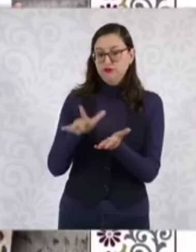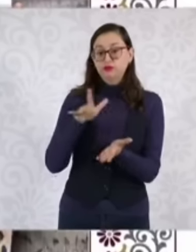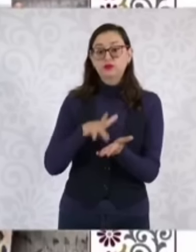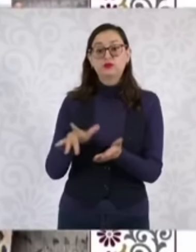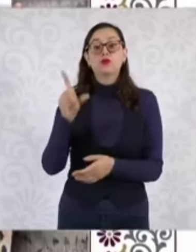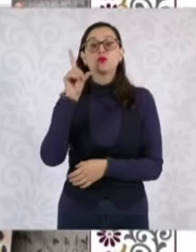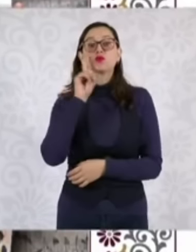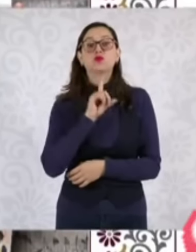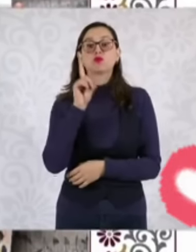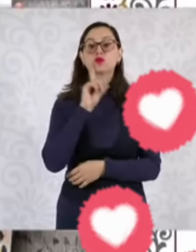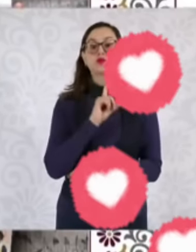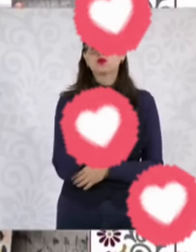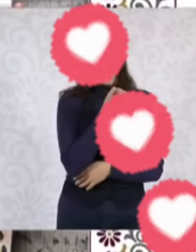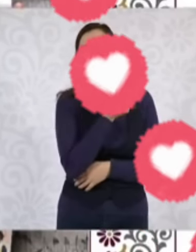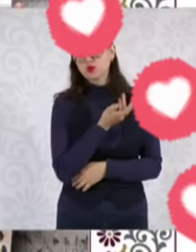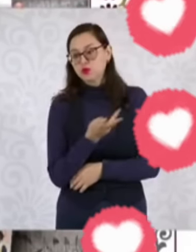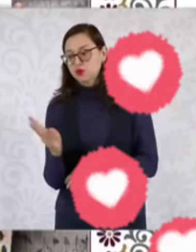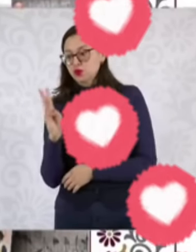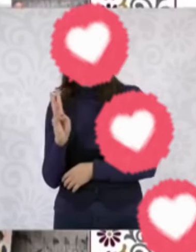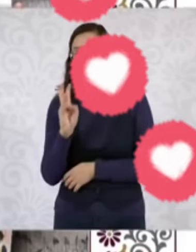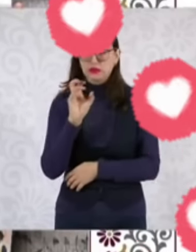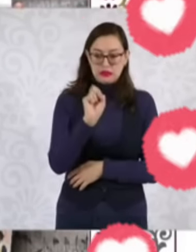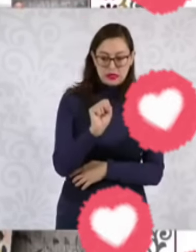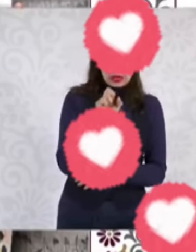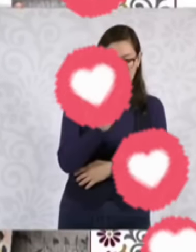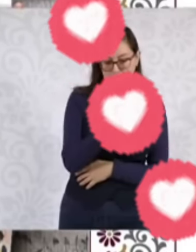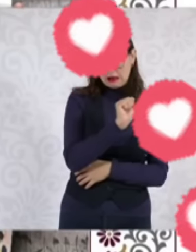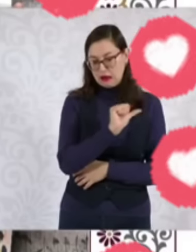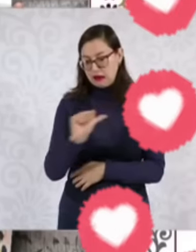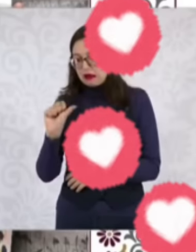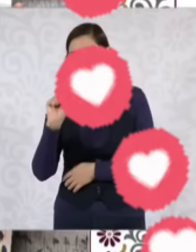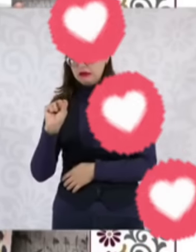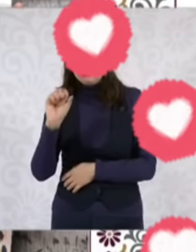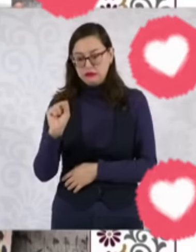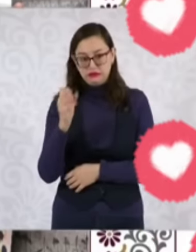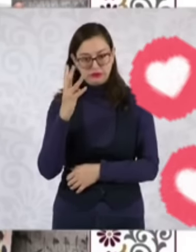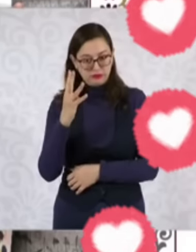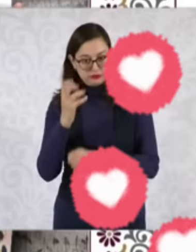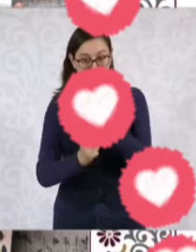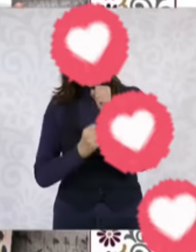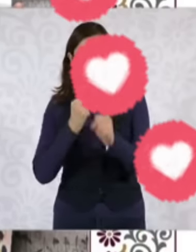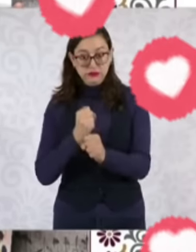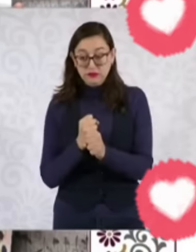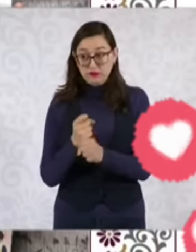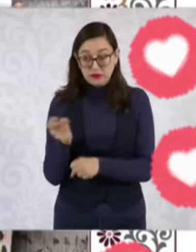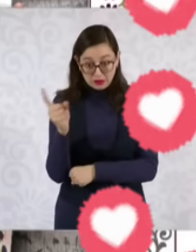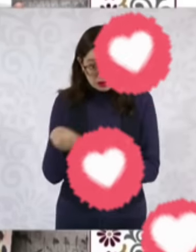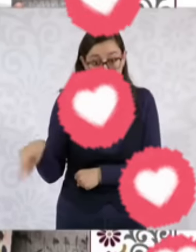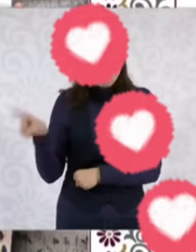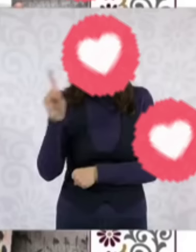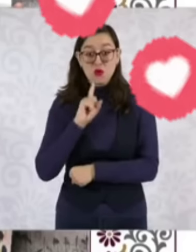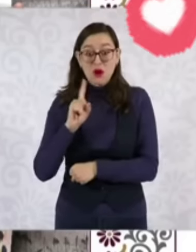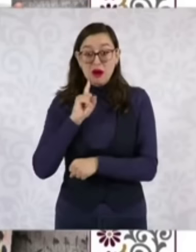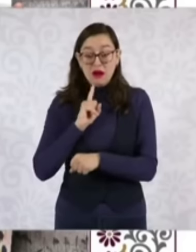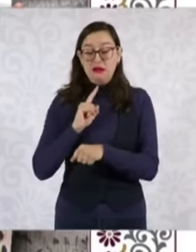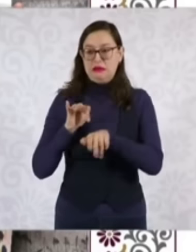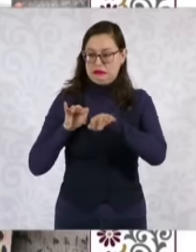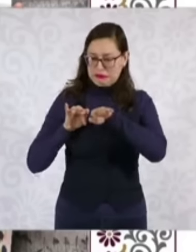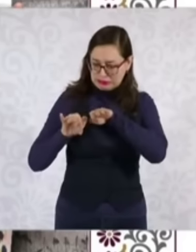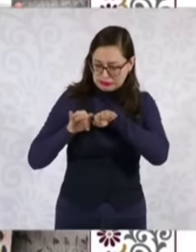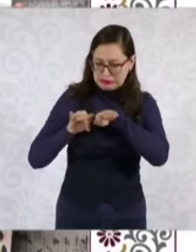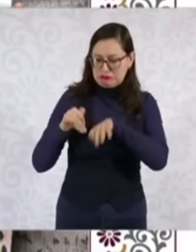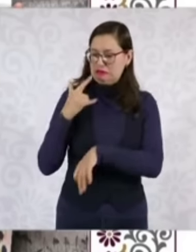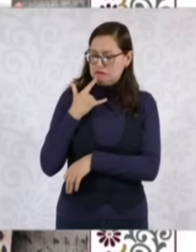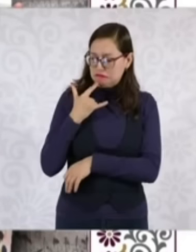entre 60 y 64 años, en reconocimiento a toda una vida de trabajo, a su